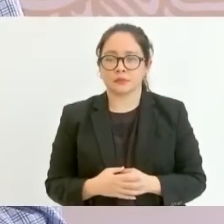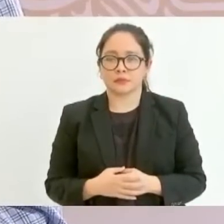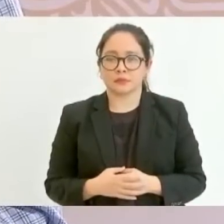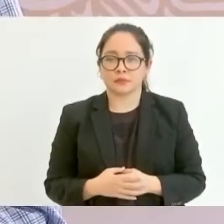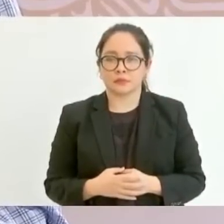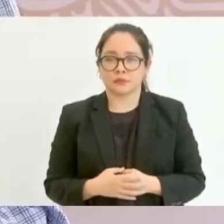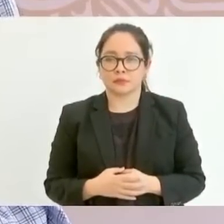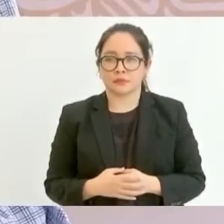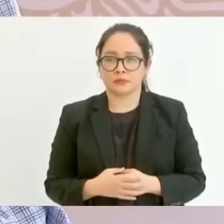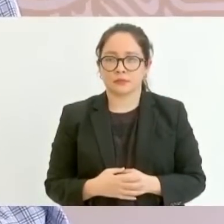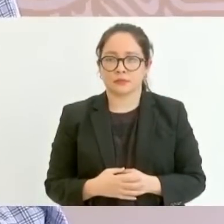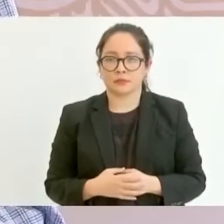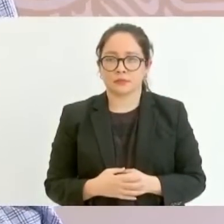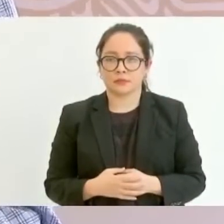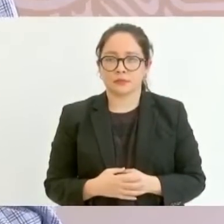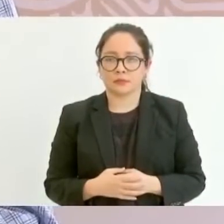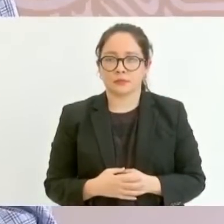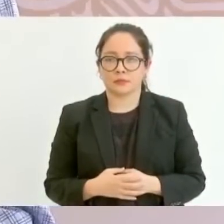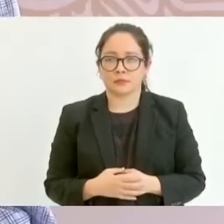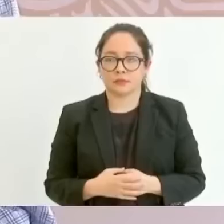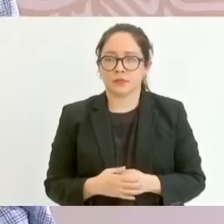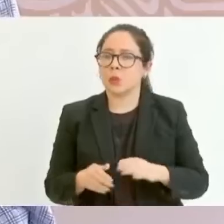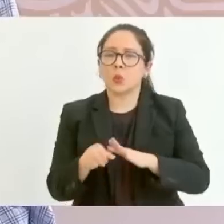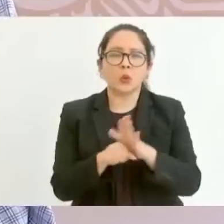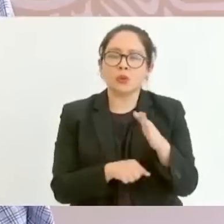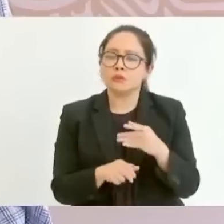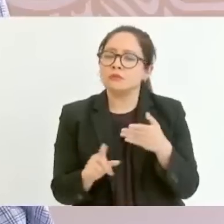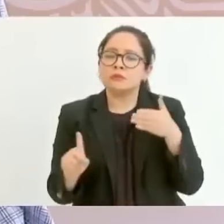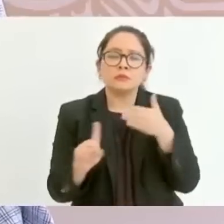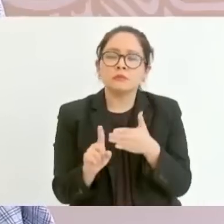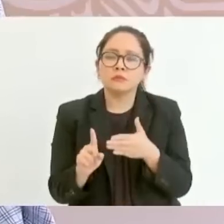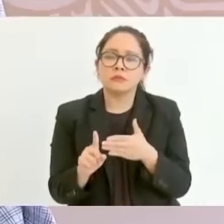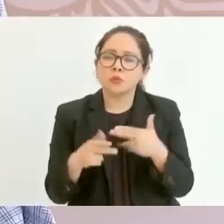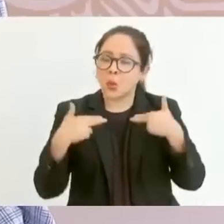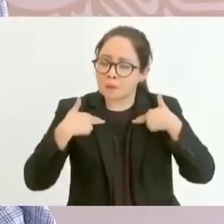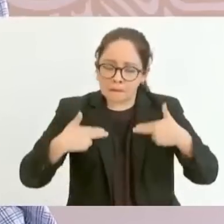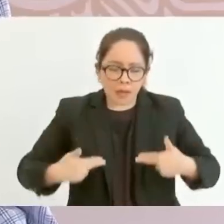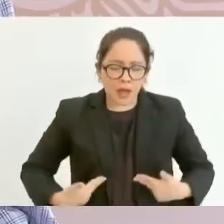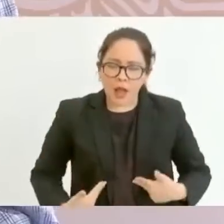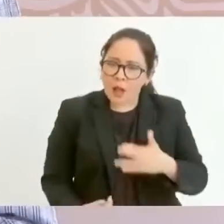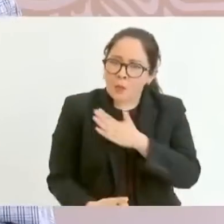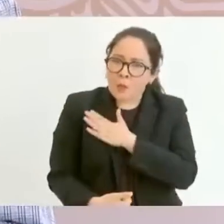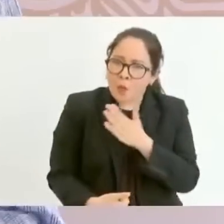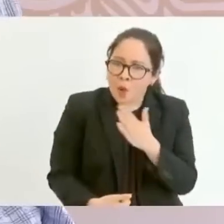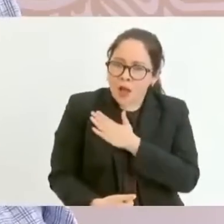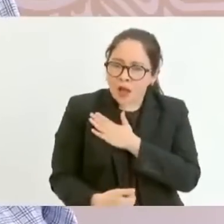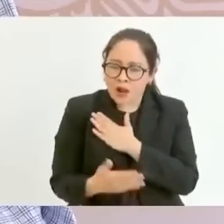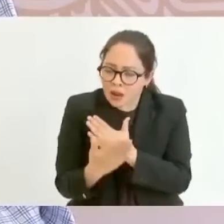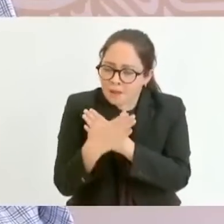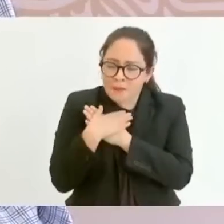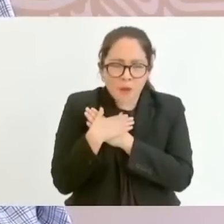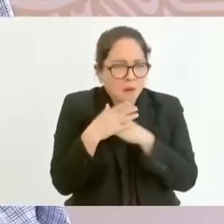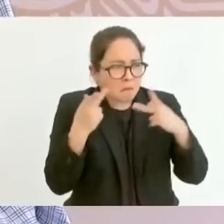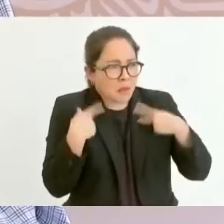sustenta esta filosofía, en el humanismo, en el amor al prójimo.